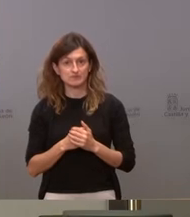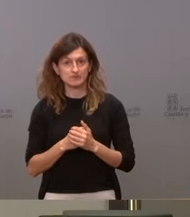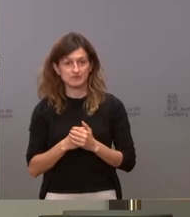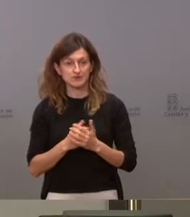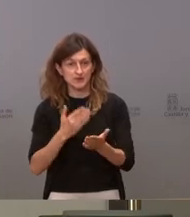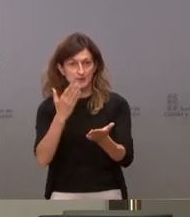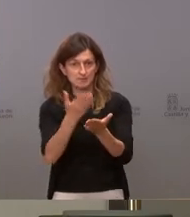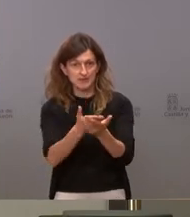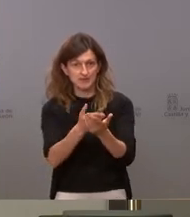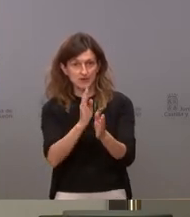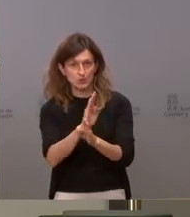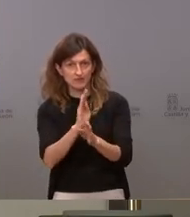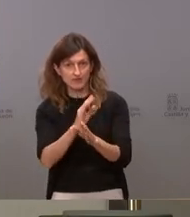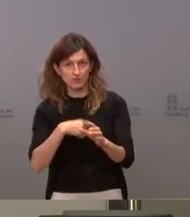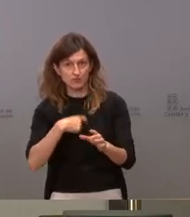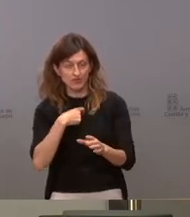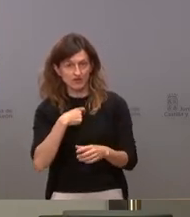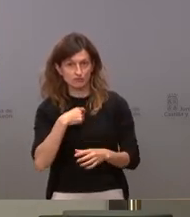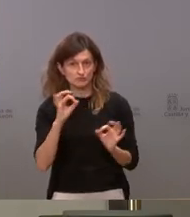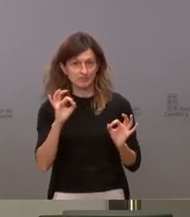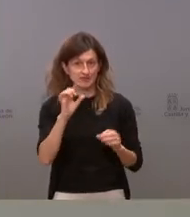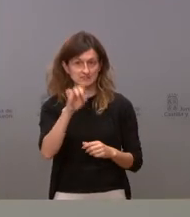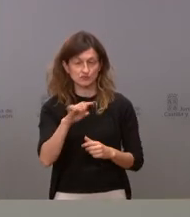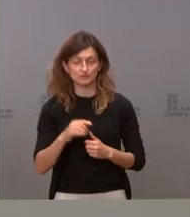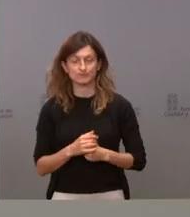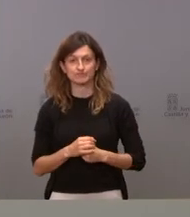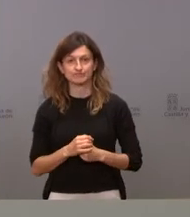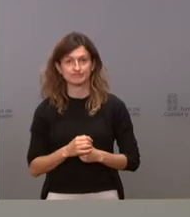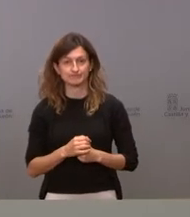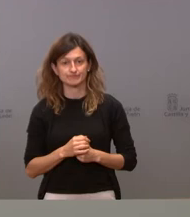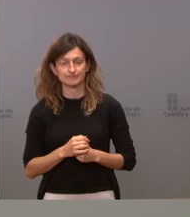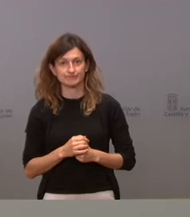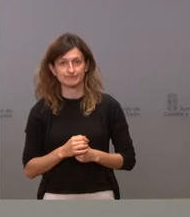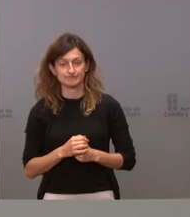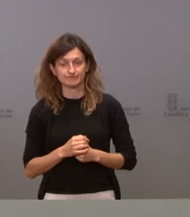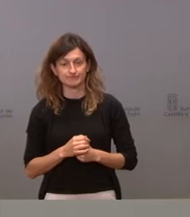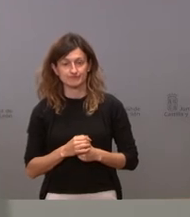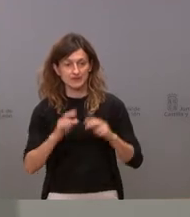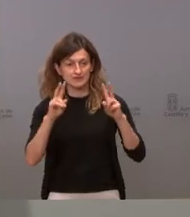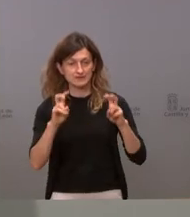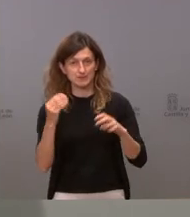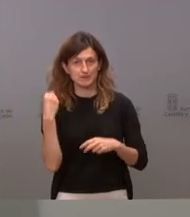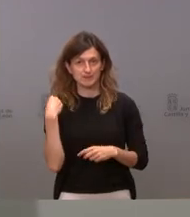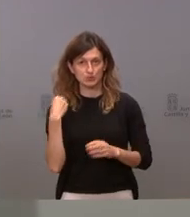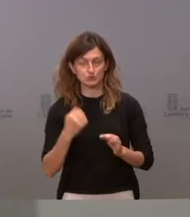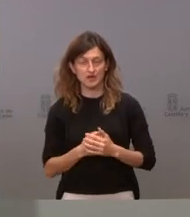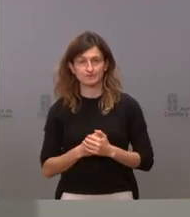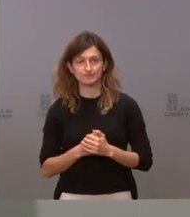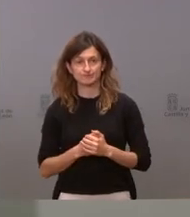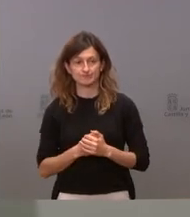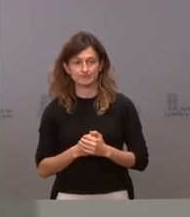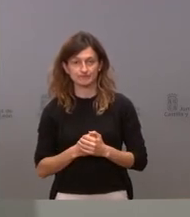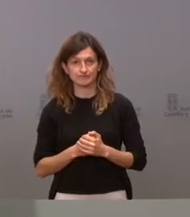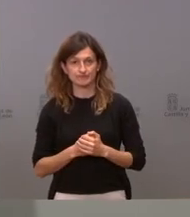atención a los ciudadanos en este sentido. Gracias. Bien, muchas gracias. Con respecto a la pregunta sobre la ley de ordenación